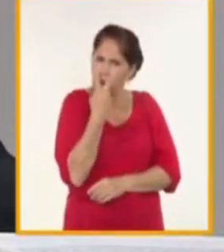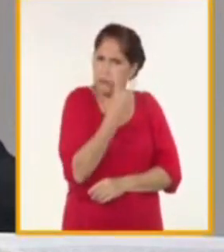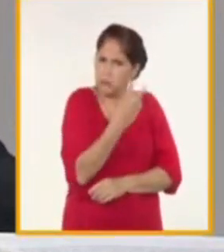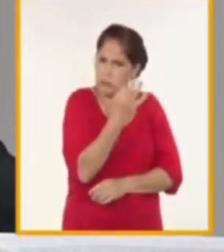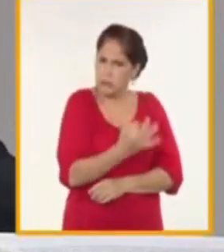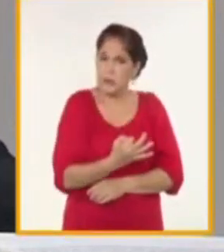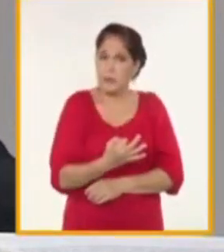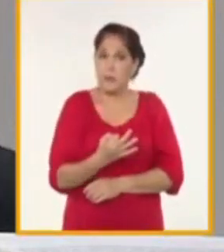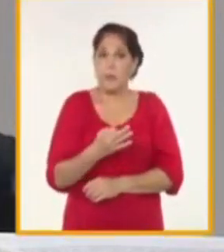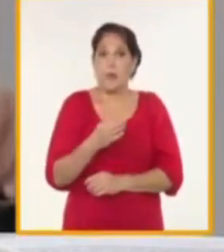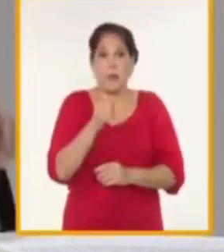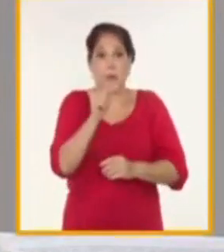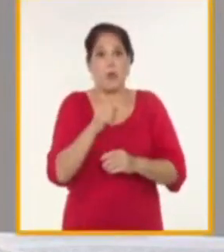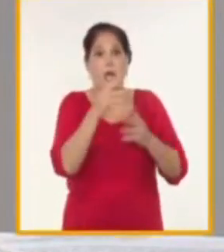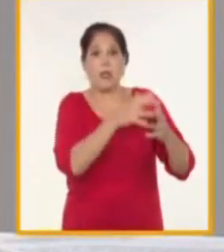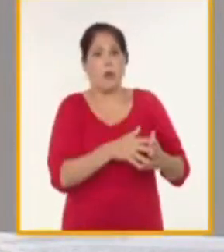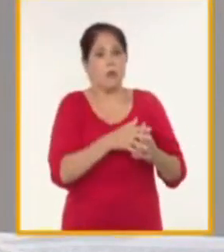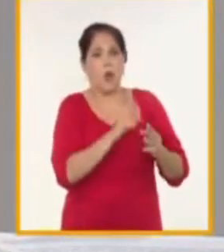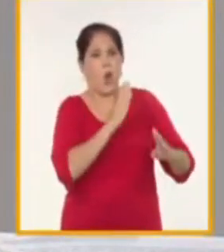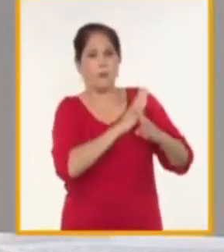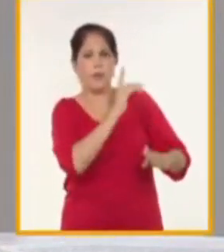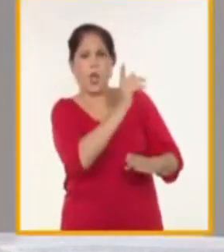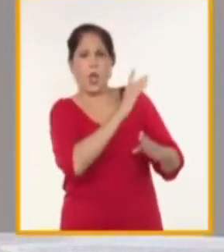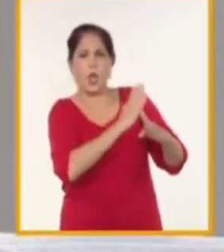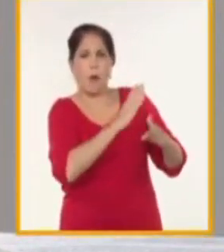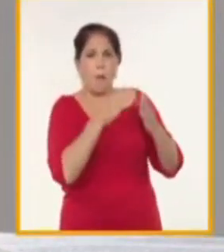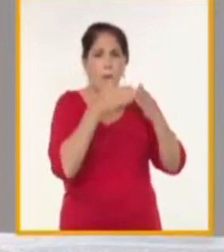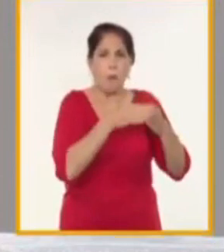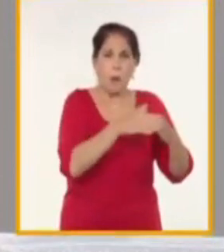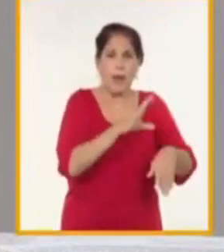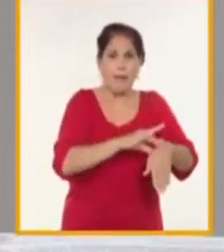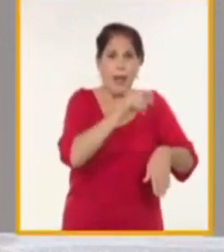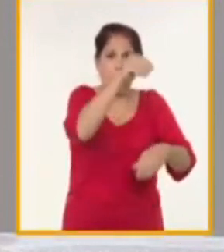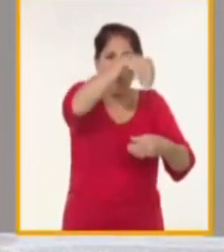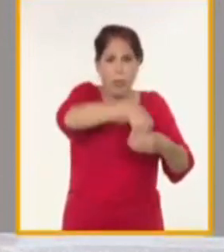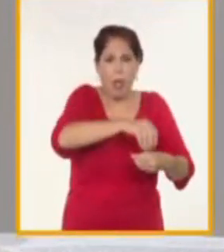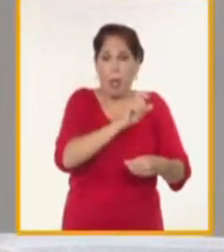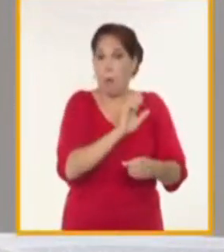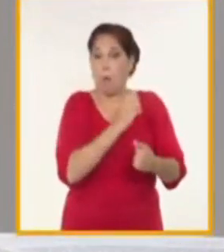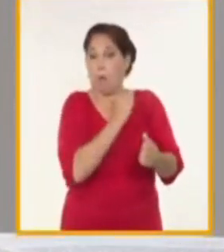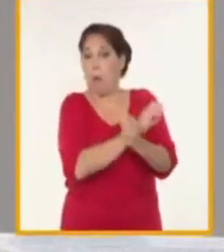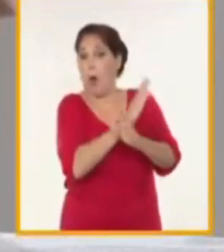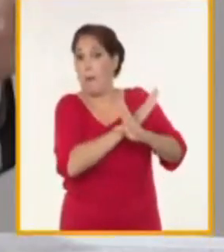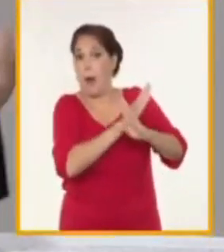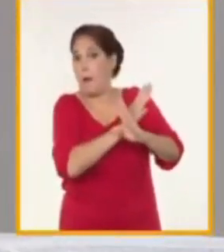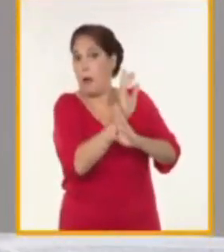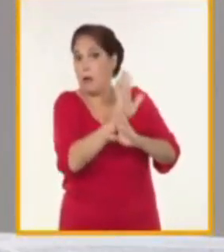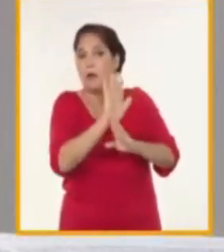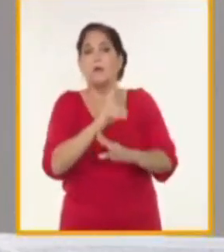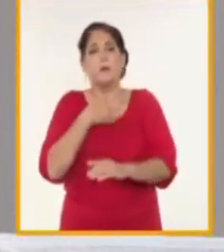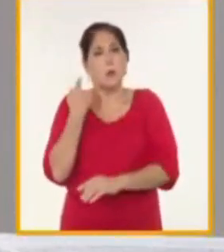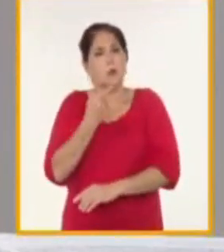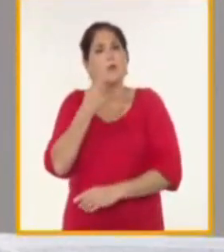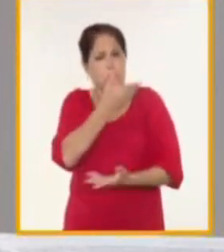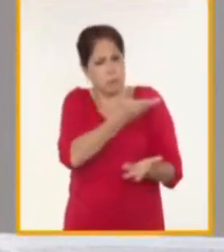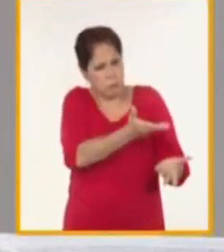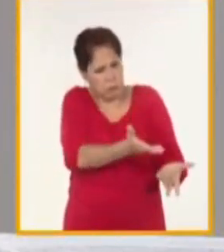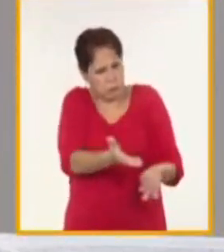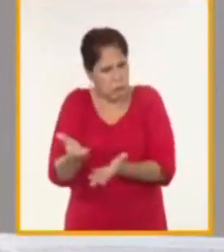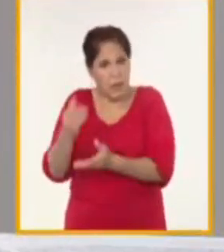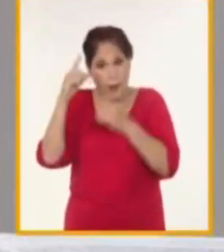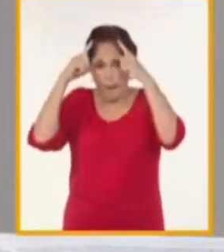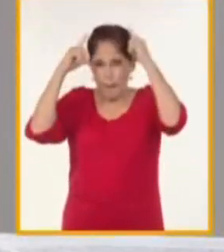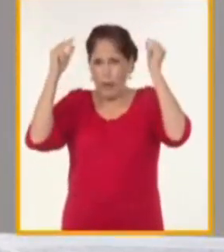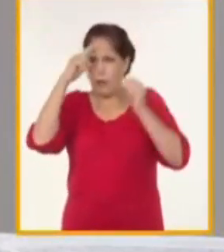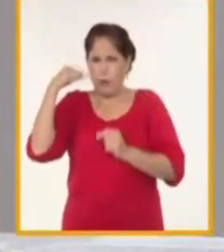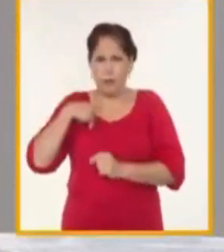puertos estadounidenses y se organizó se realizó la operación donde intervinieron varias